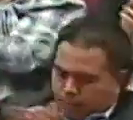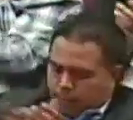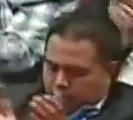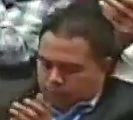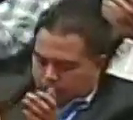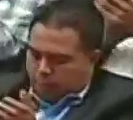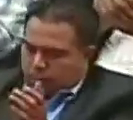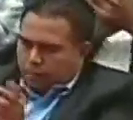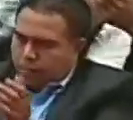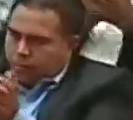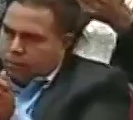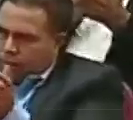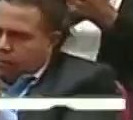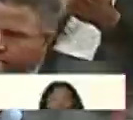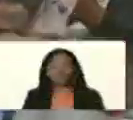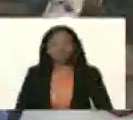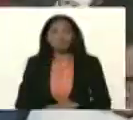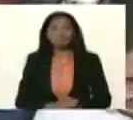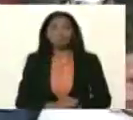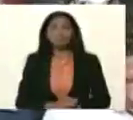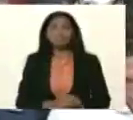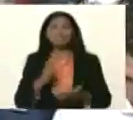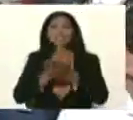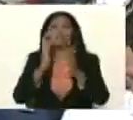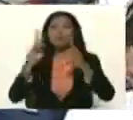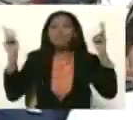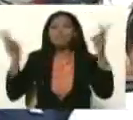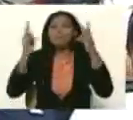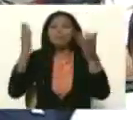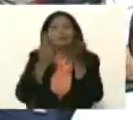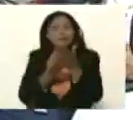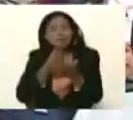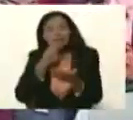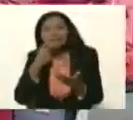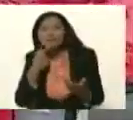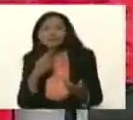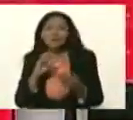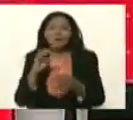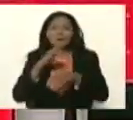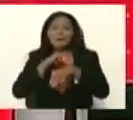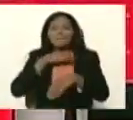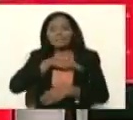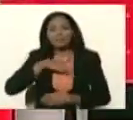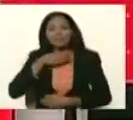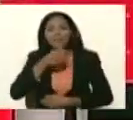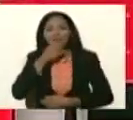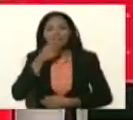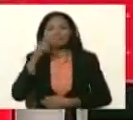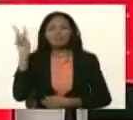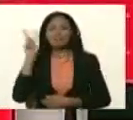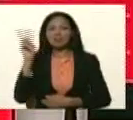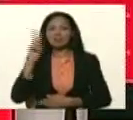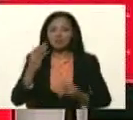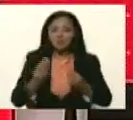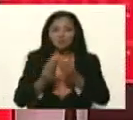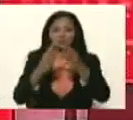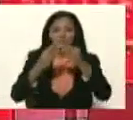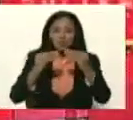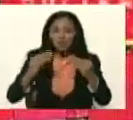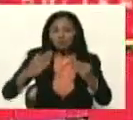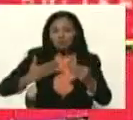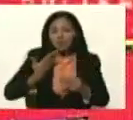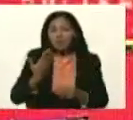venceremos mira que bonito la misión venezuela bella juntos todo es posible